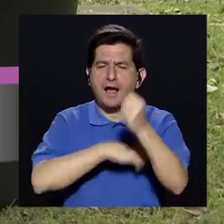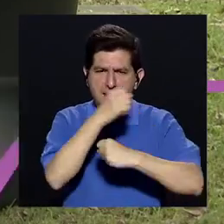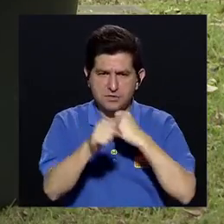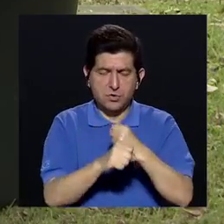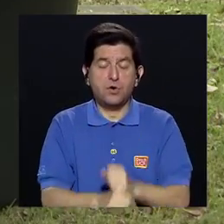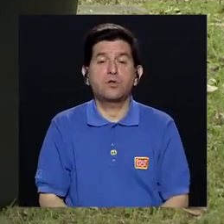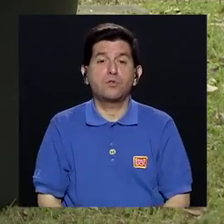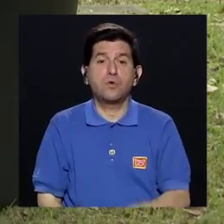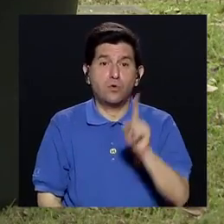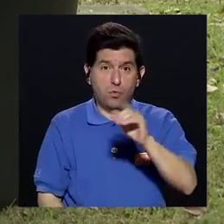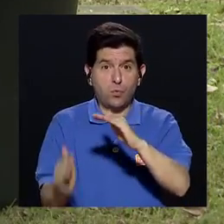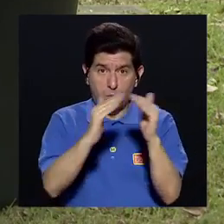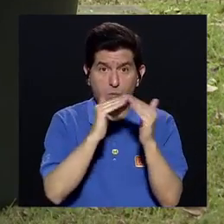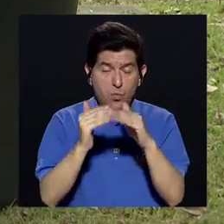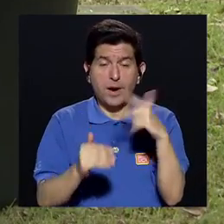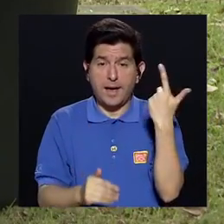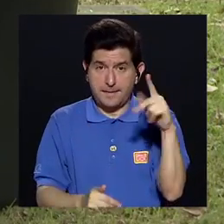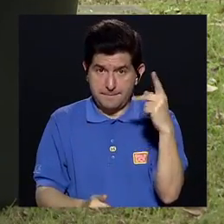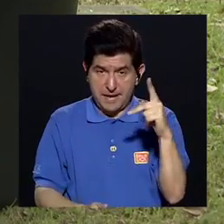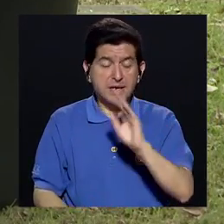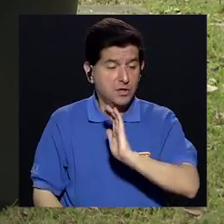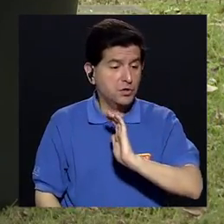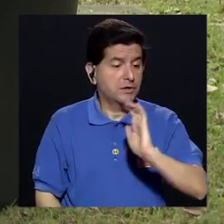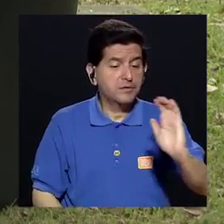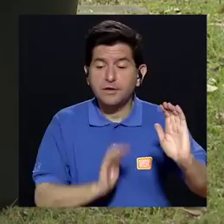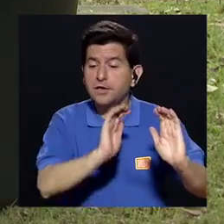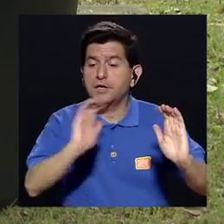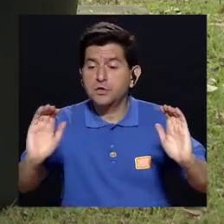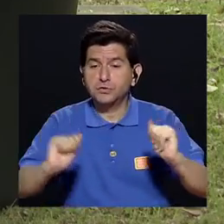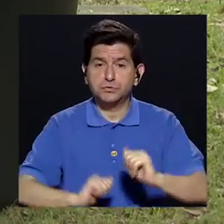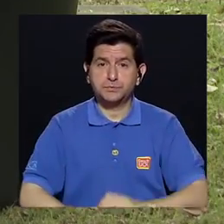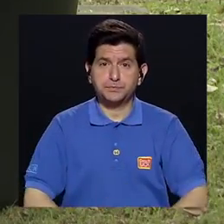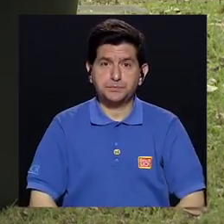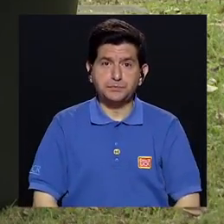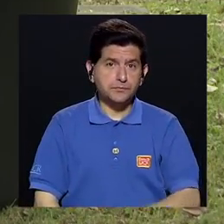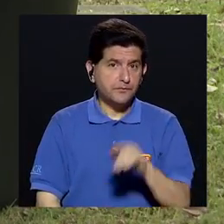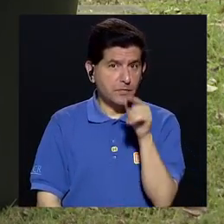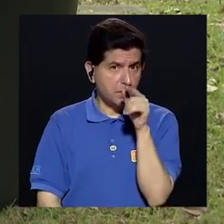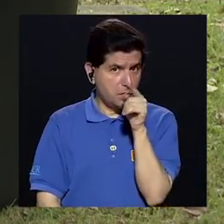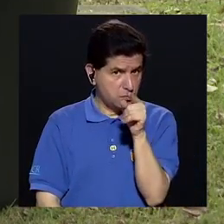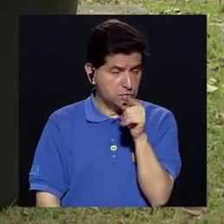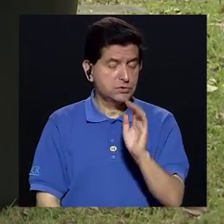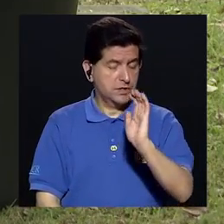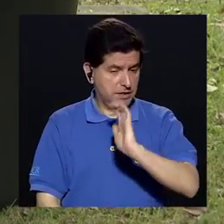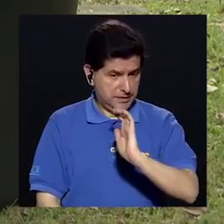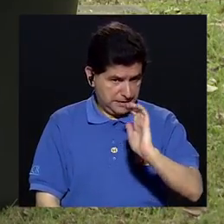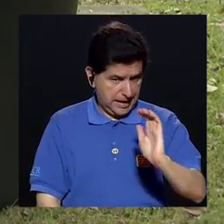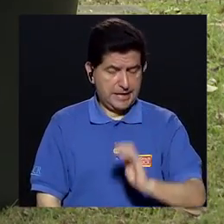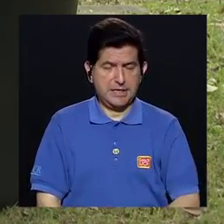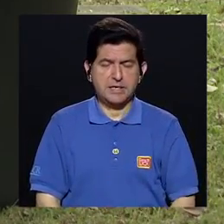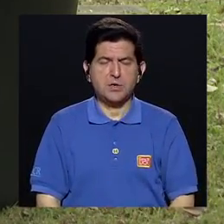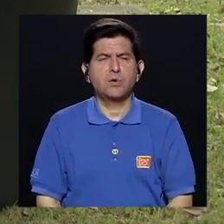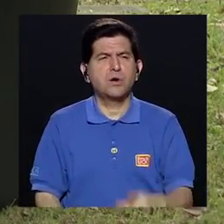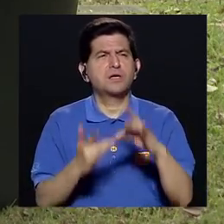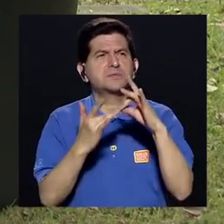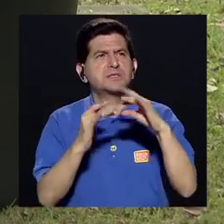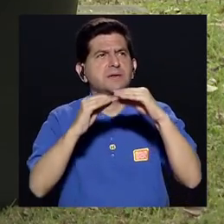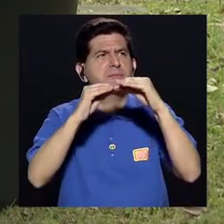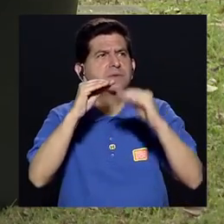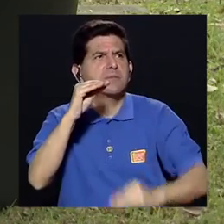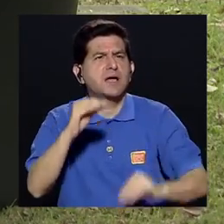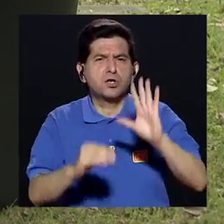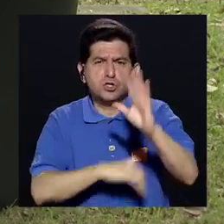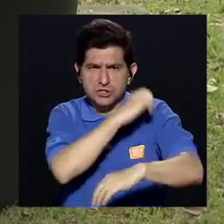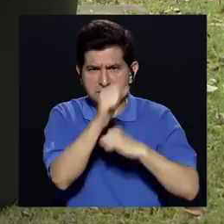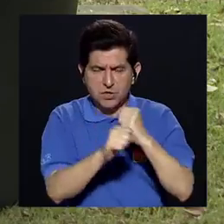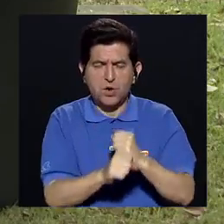poblaciones De riesgo para nosotros Son los niños Entonces si usted Es un niño Digamos sobre todo Los menores de cinco años